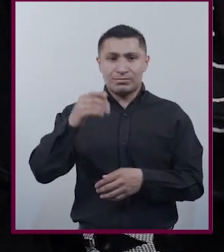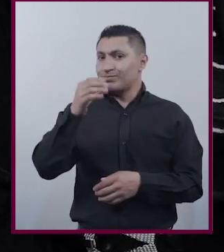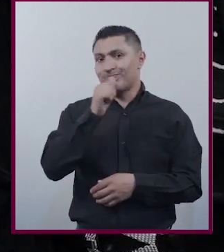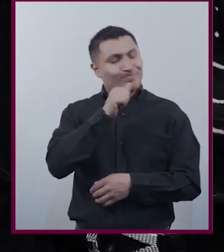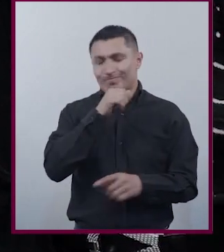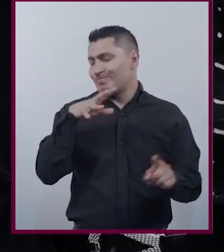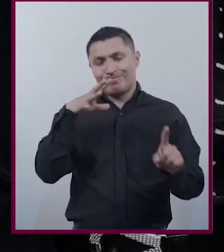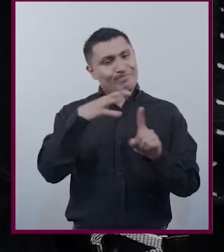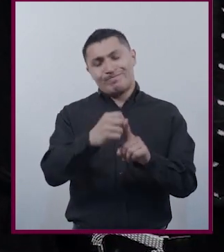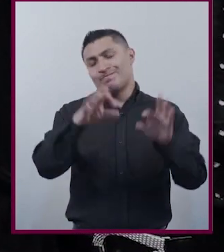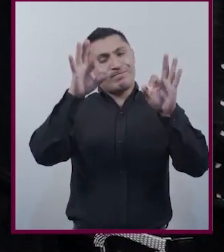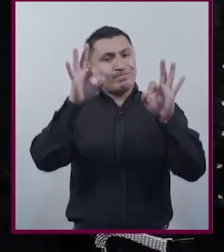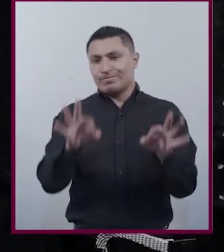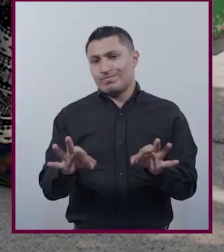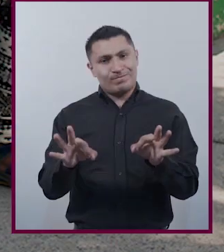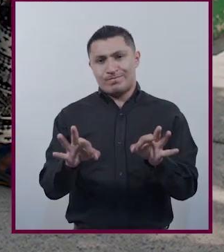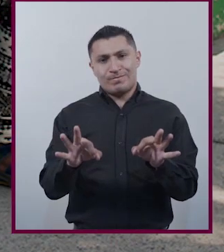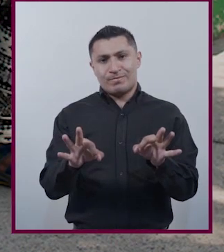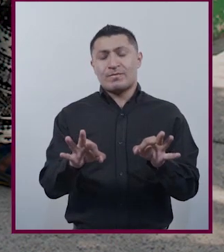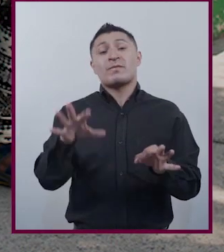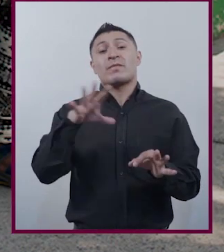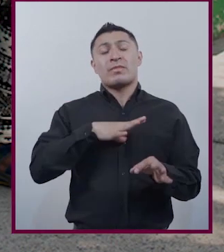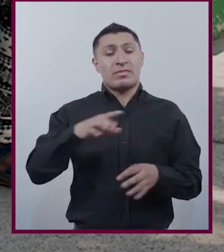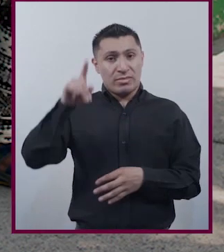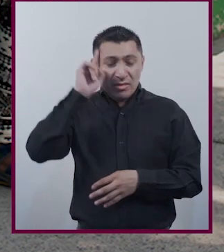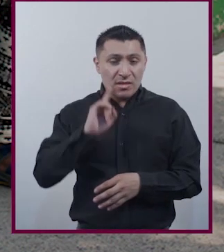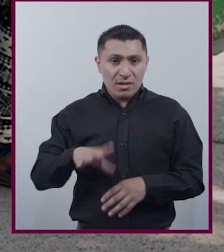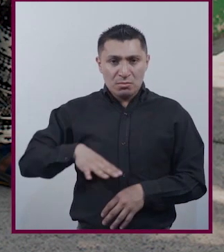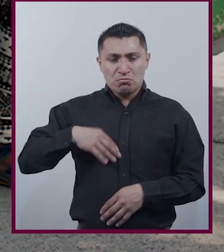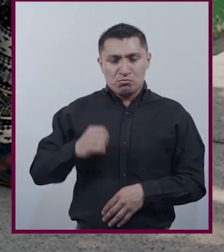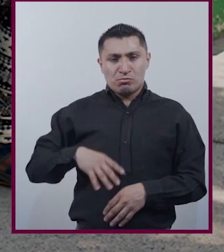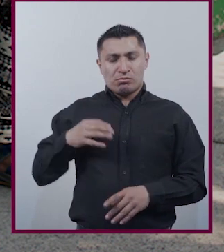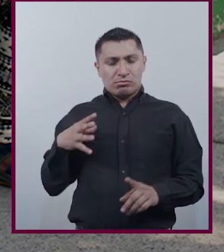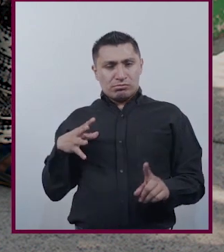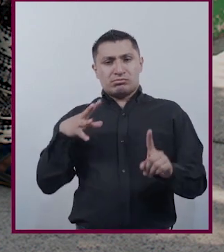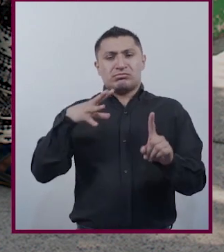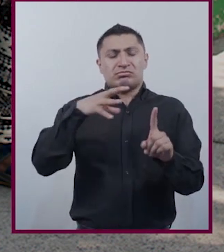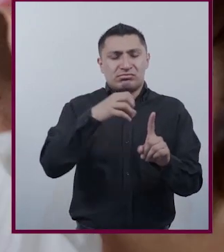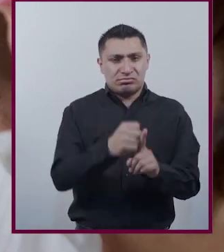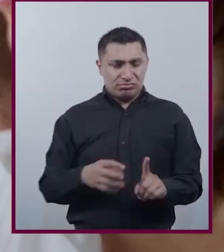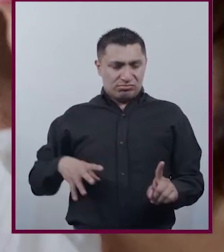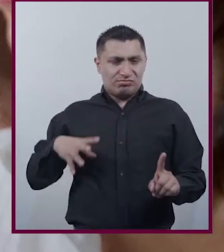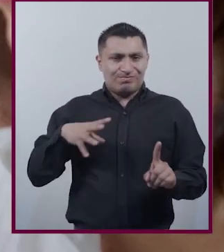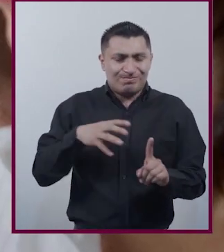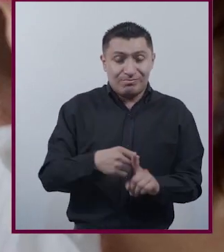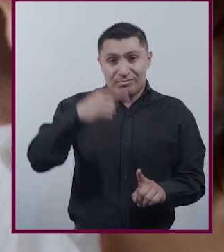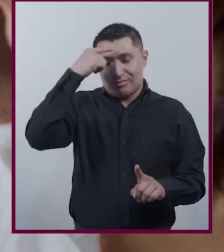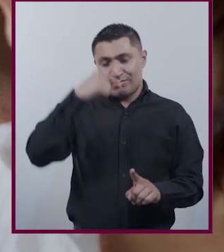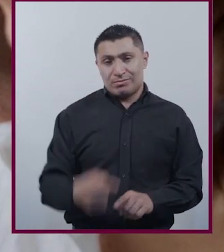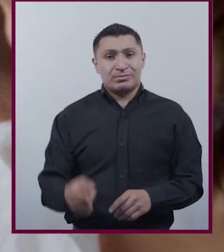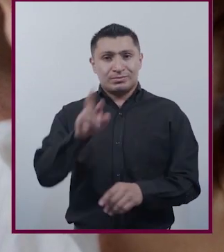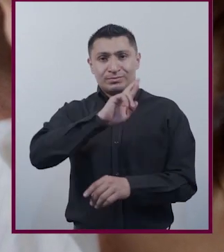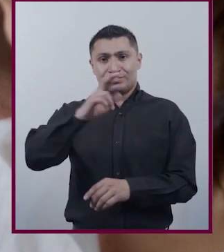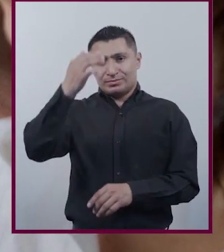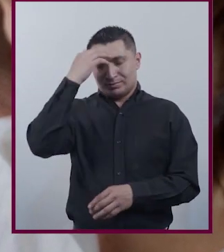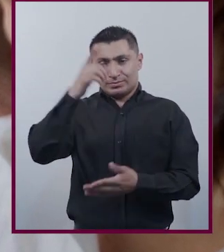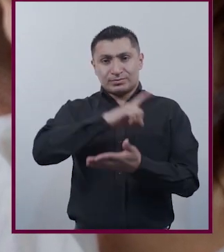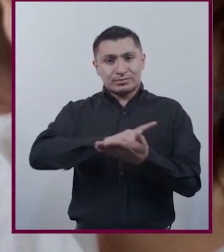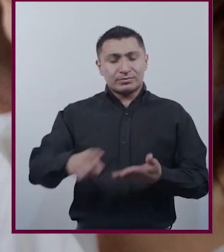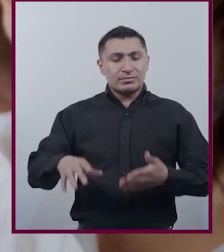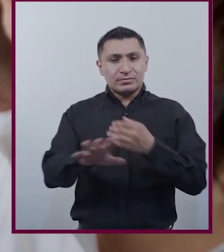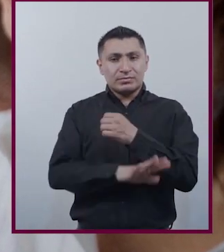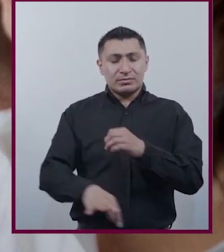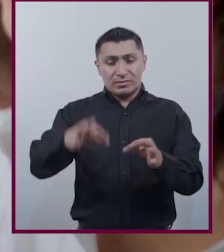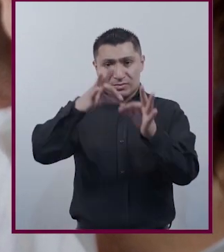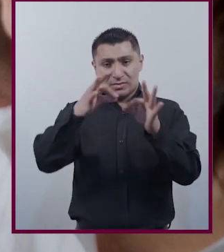alcanzados plenamente Las mujeres siguen luchando para que En la práctica Se les reconozcan y cumplan derechos básicos